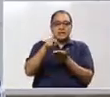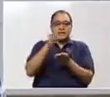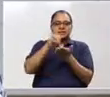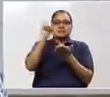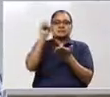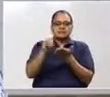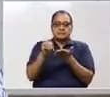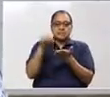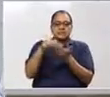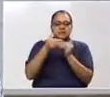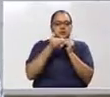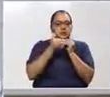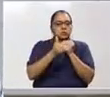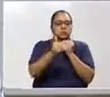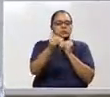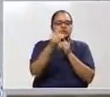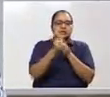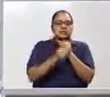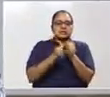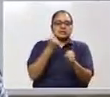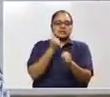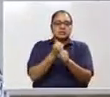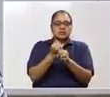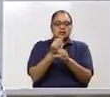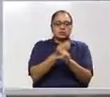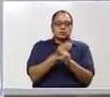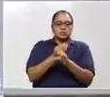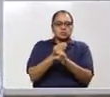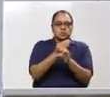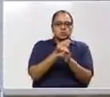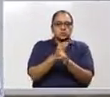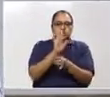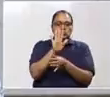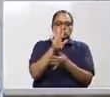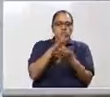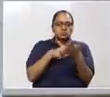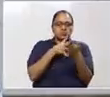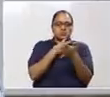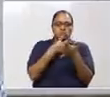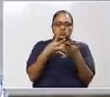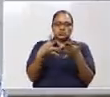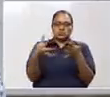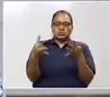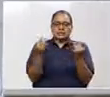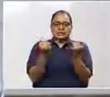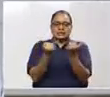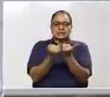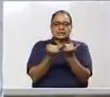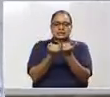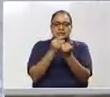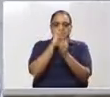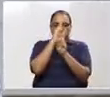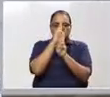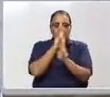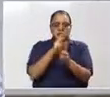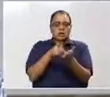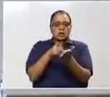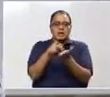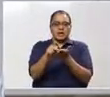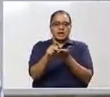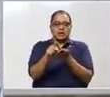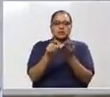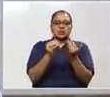durante el resto del año conserven sus planillas de empleados, respetándoles el pago